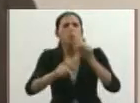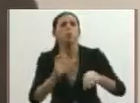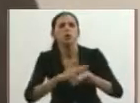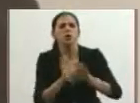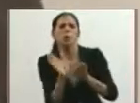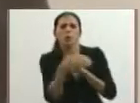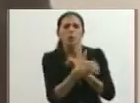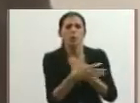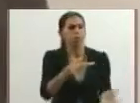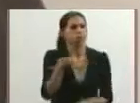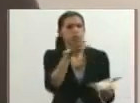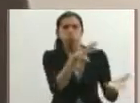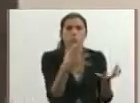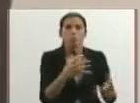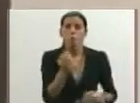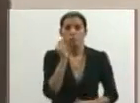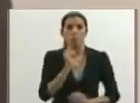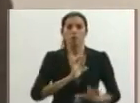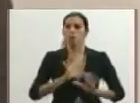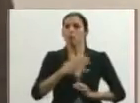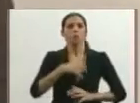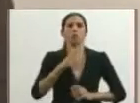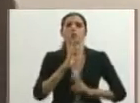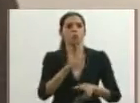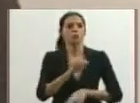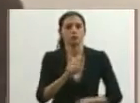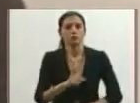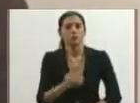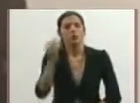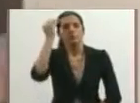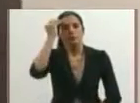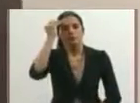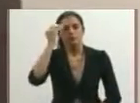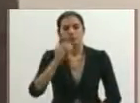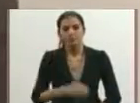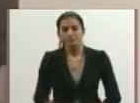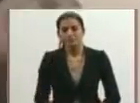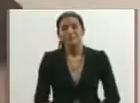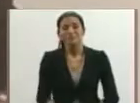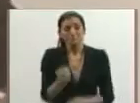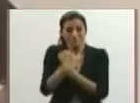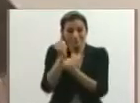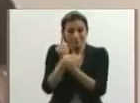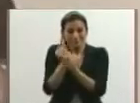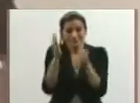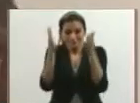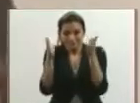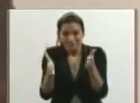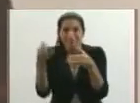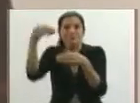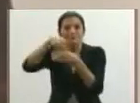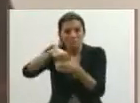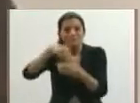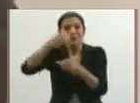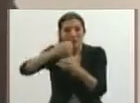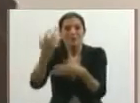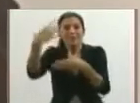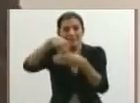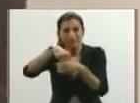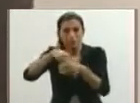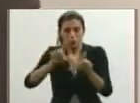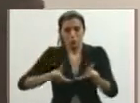a través de las cámaras. Pero más allá de eso, nosotros pensamos que es el mismo trabajador que está dentro de la panadería,